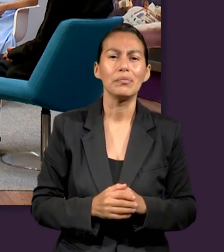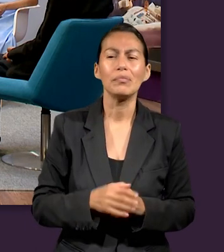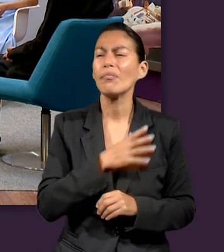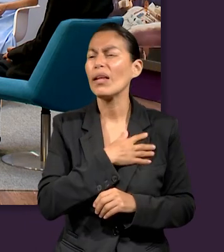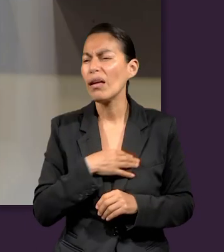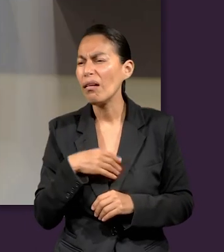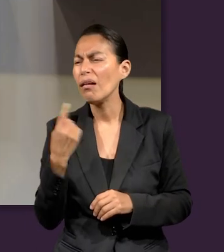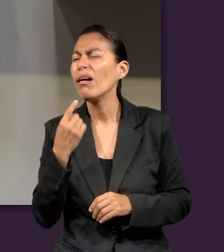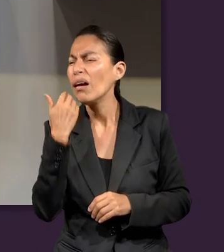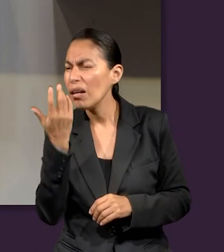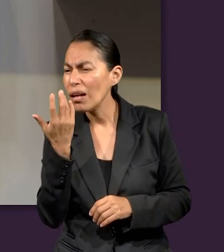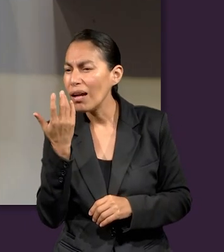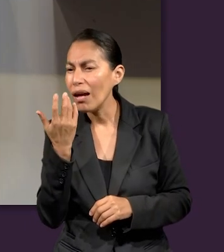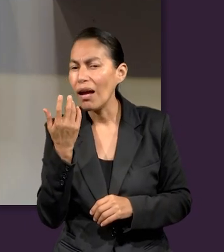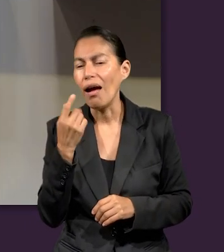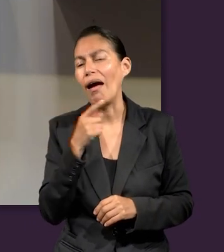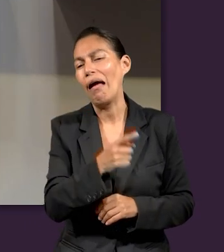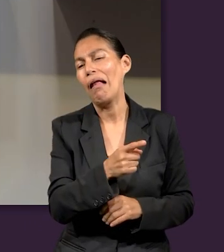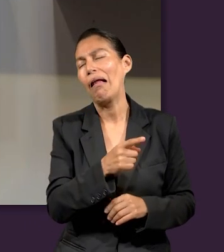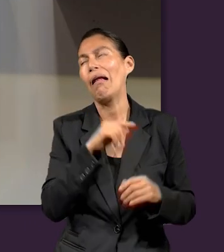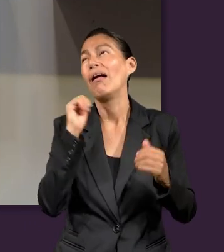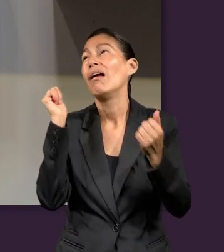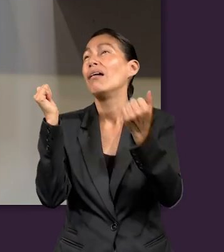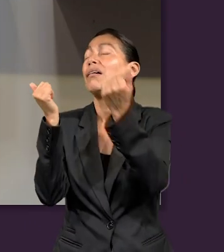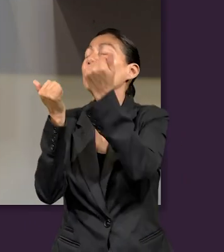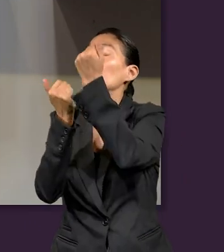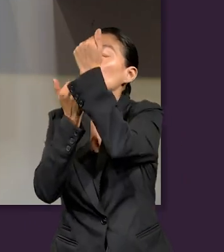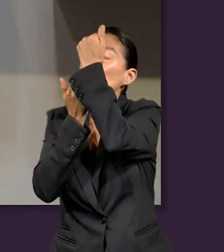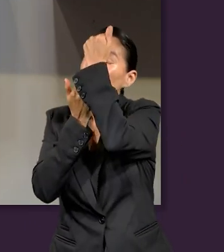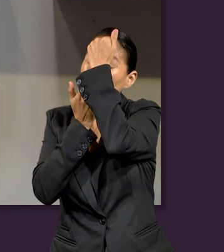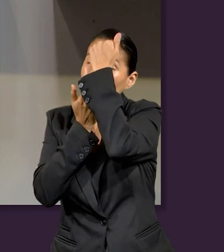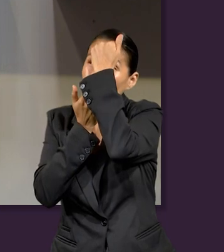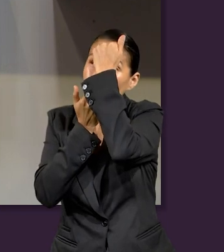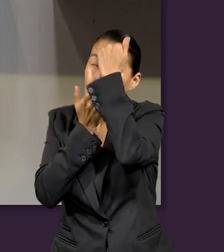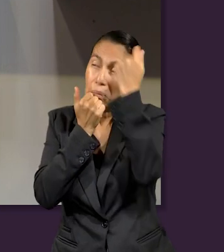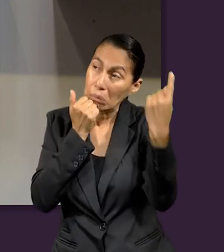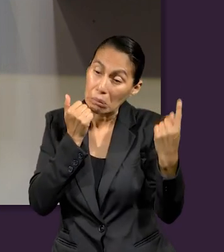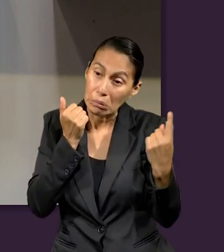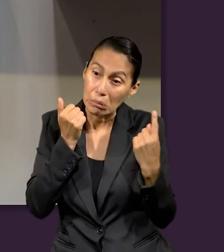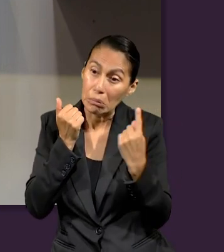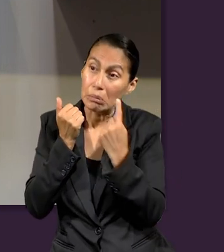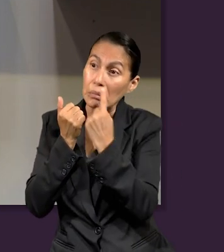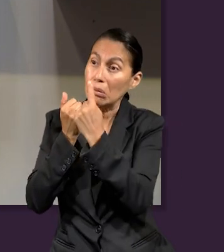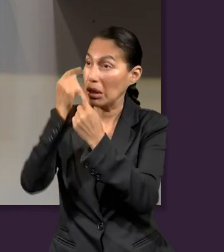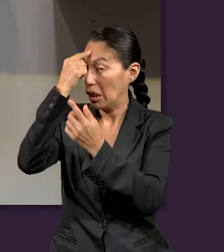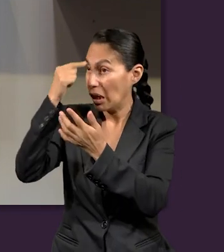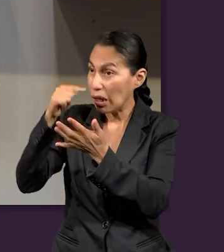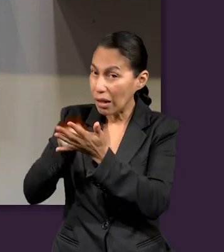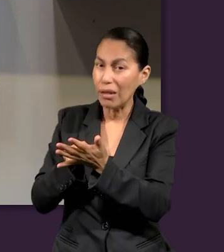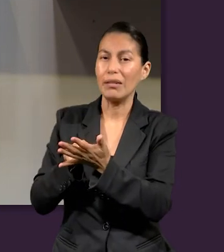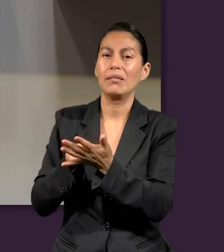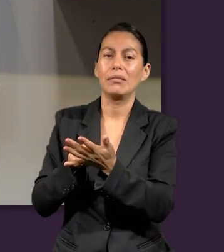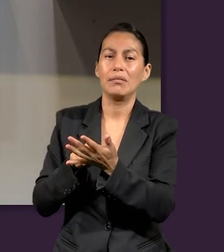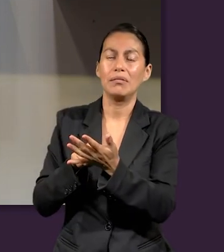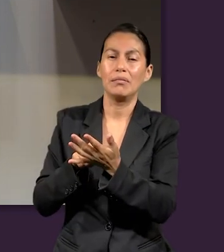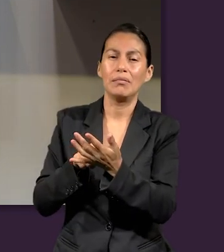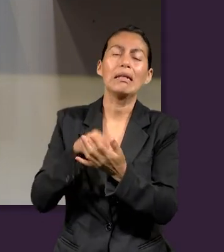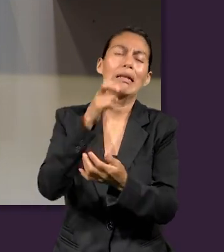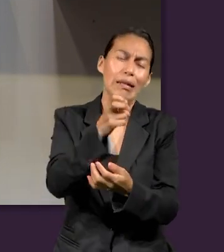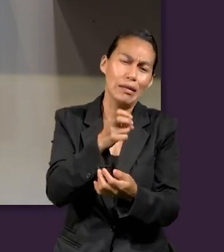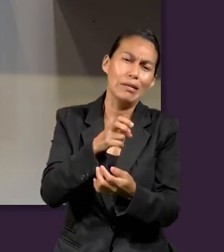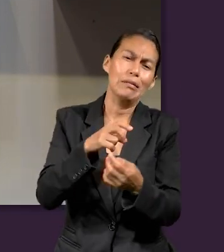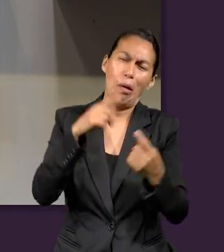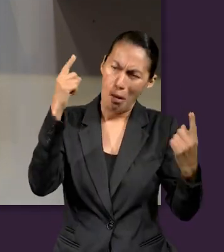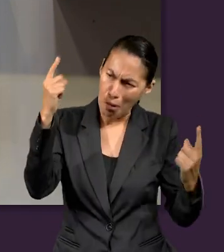para poder estar allí? Se arrepintió. Se arrepintió. ¿Y qué cosa? Regresar y creer. Regresar y creer.